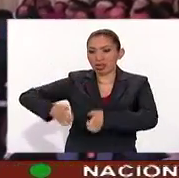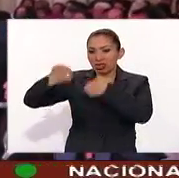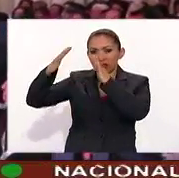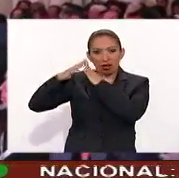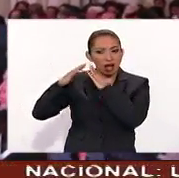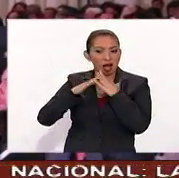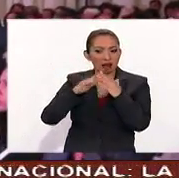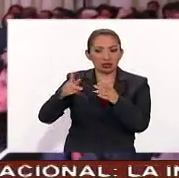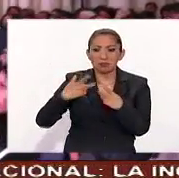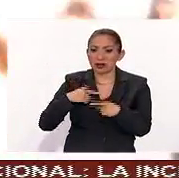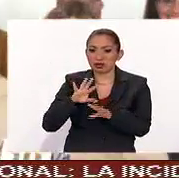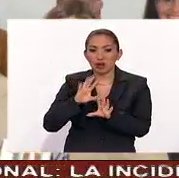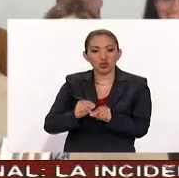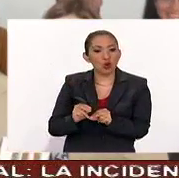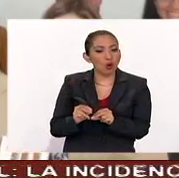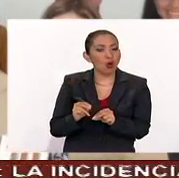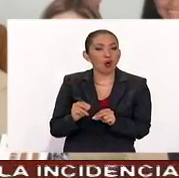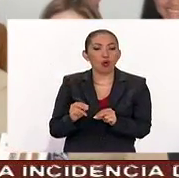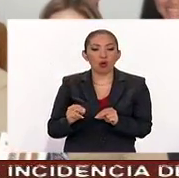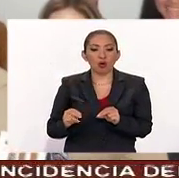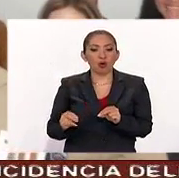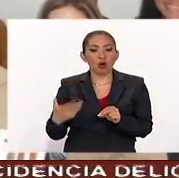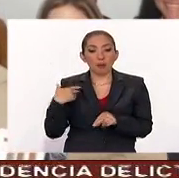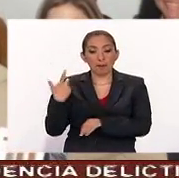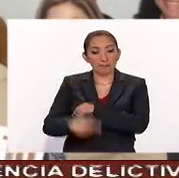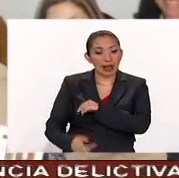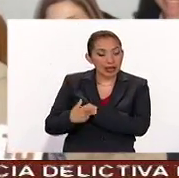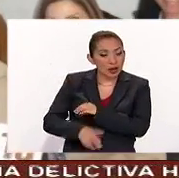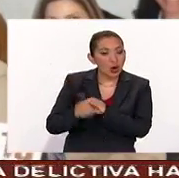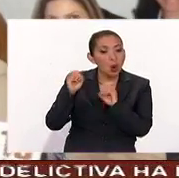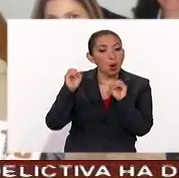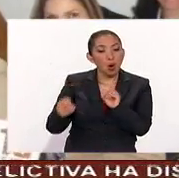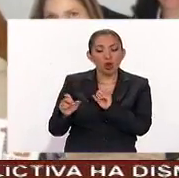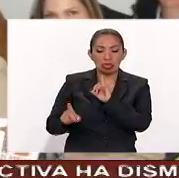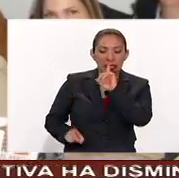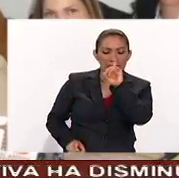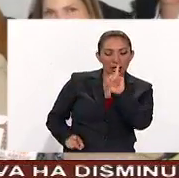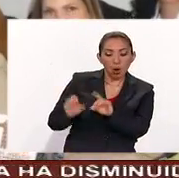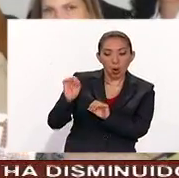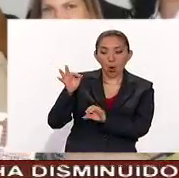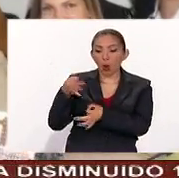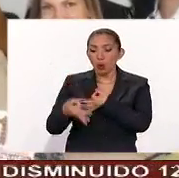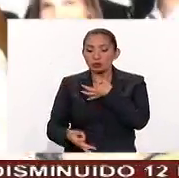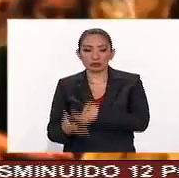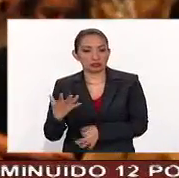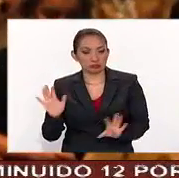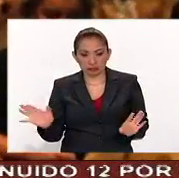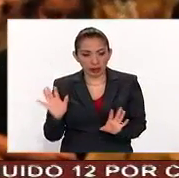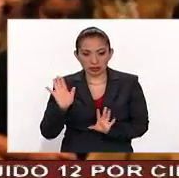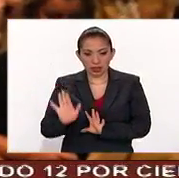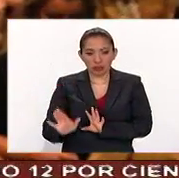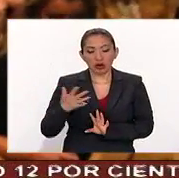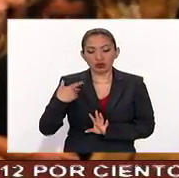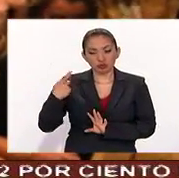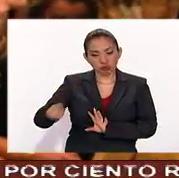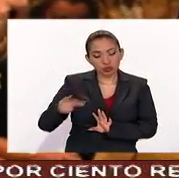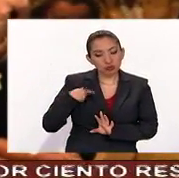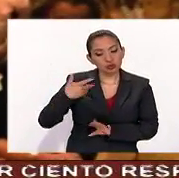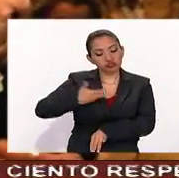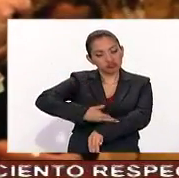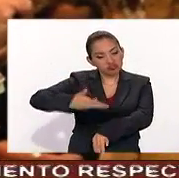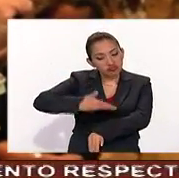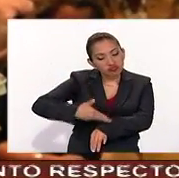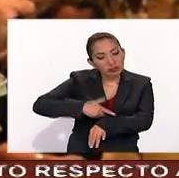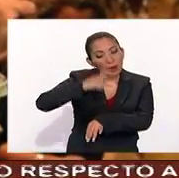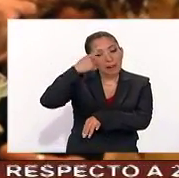personas no caiga en riesgos o en inseguridades, en juicios, etcétera, sino que las operaciones inmobiliarias